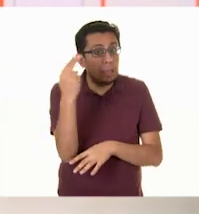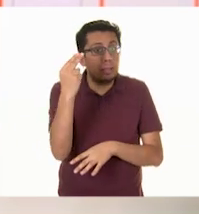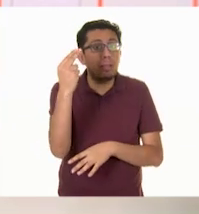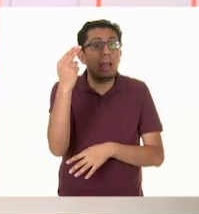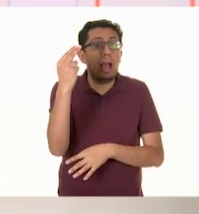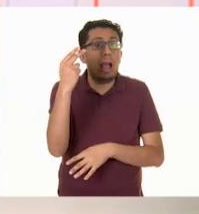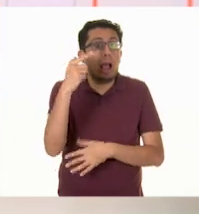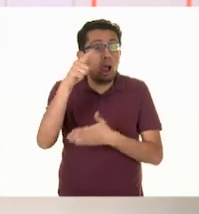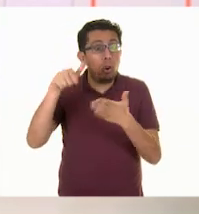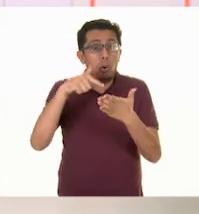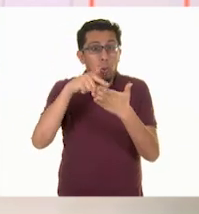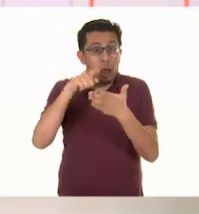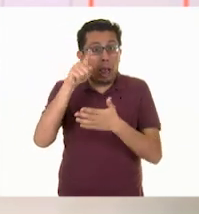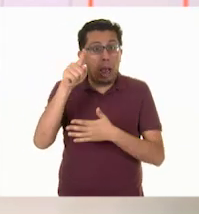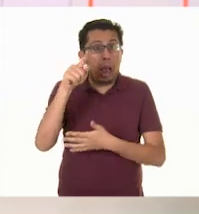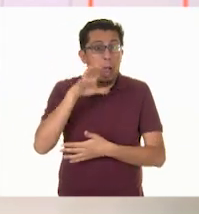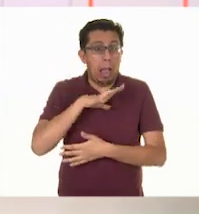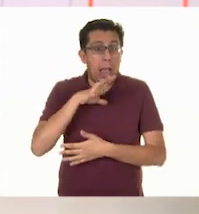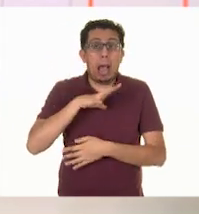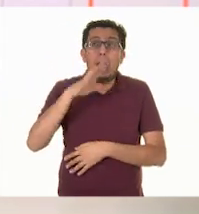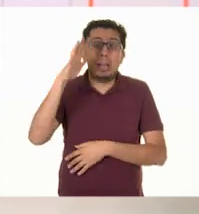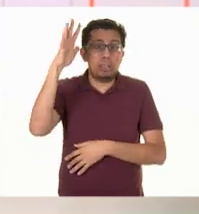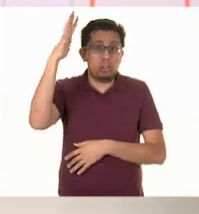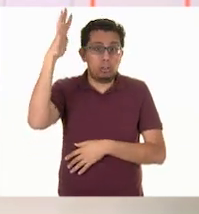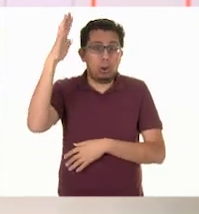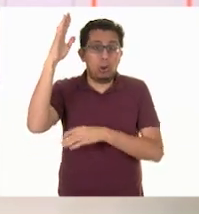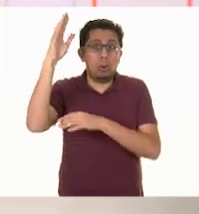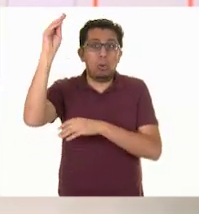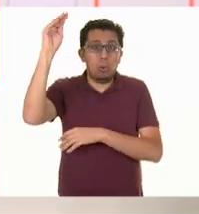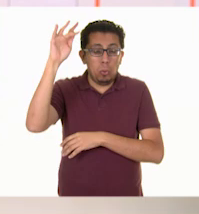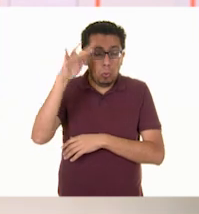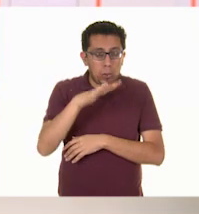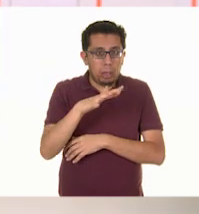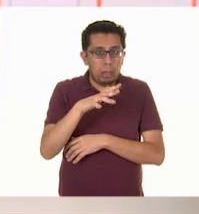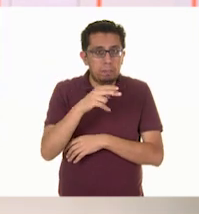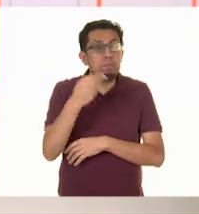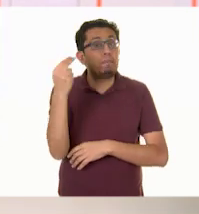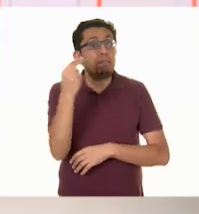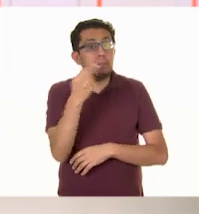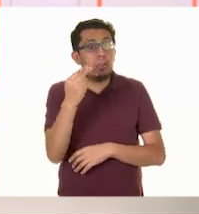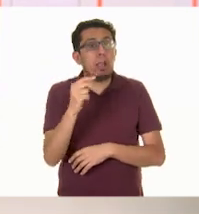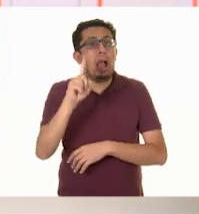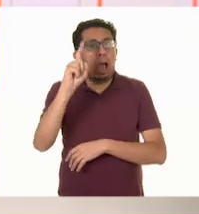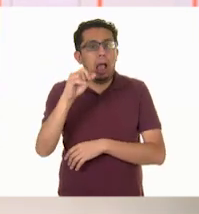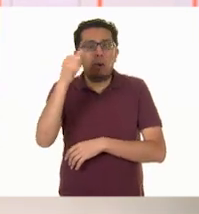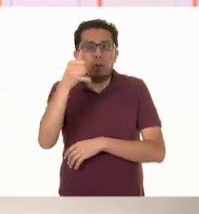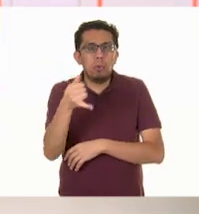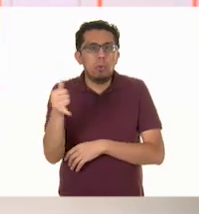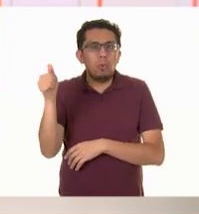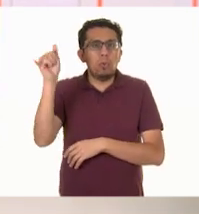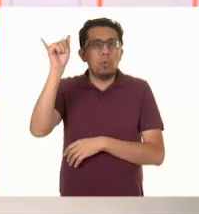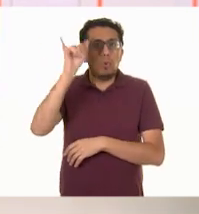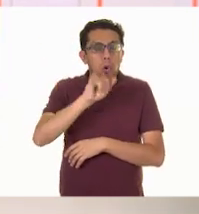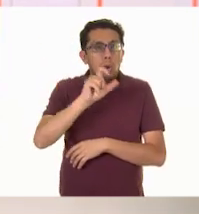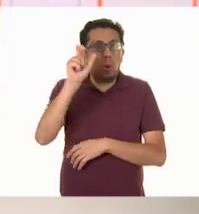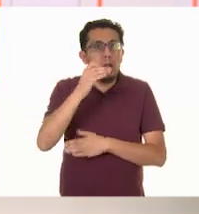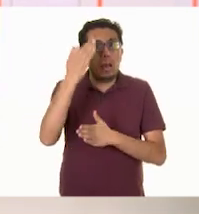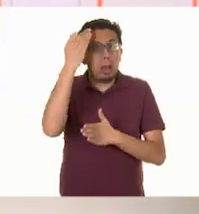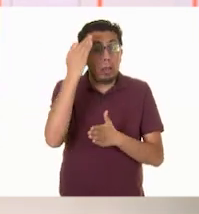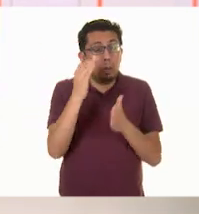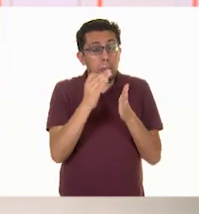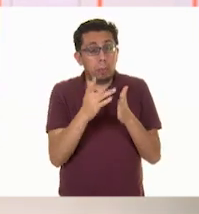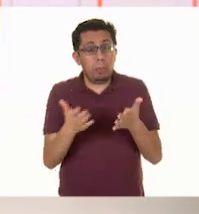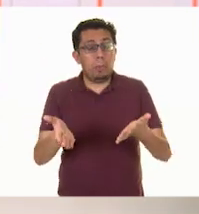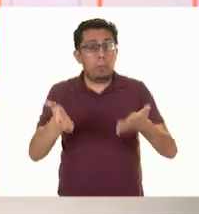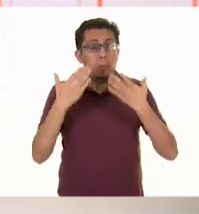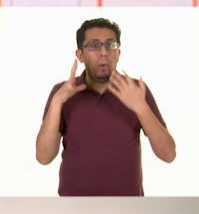una ventana o en una terraza. Se riega más durante la época de calor y con menor frecuencia